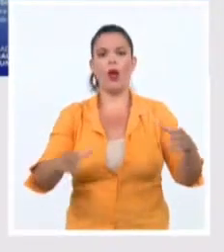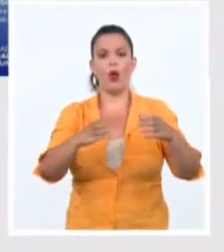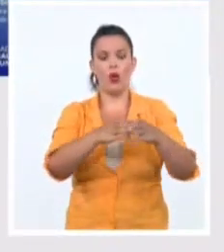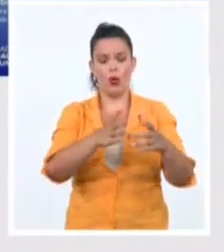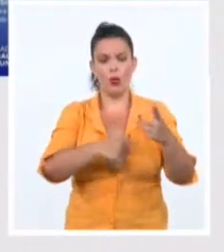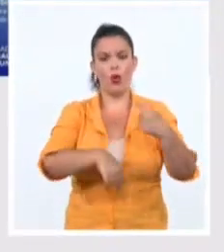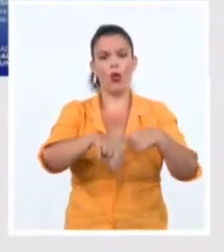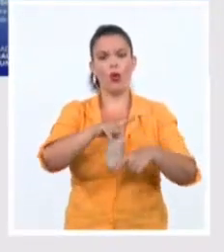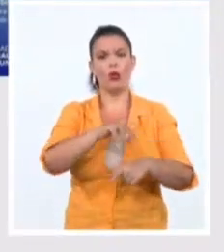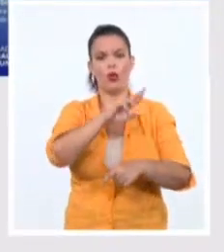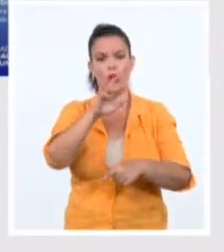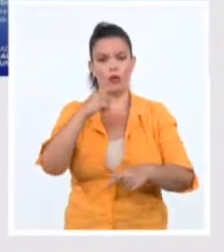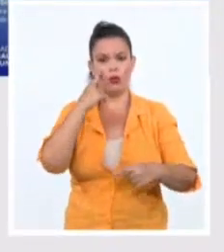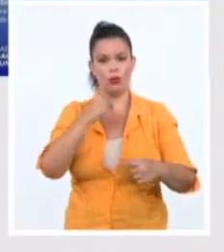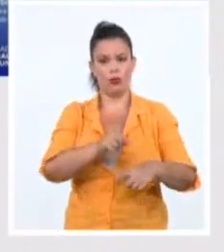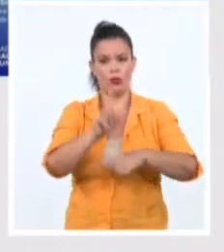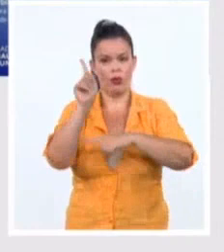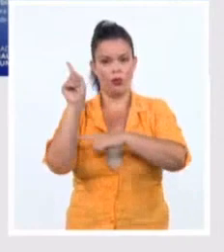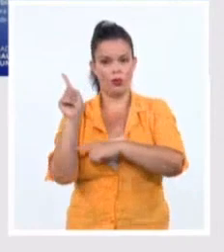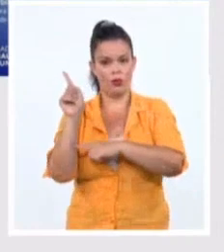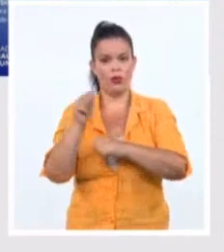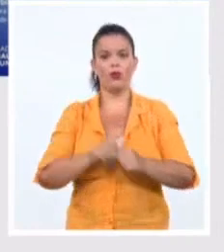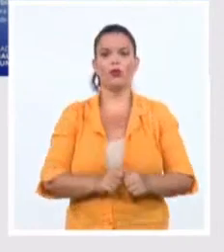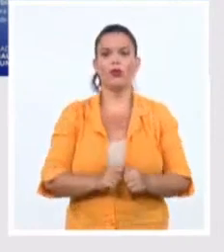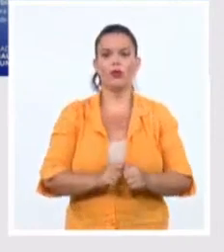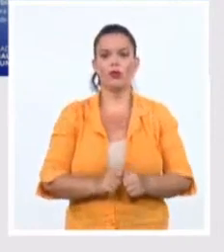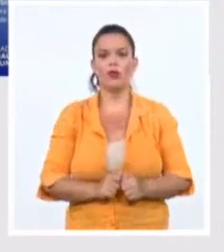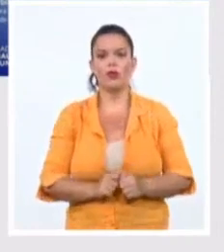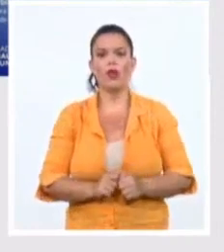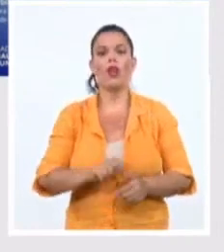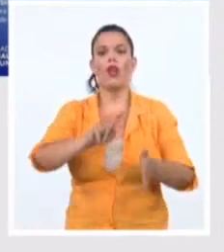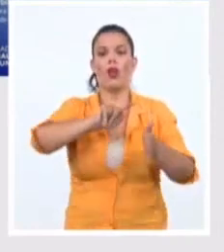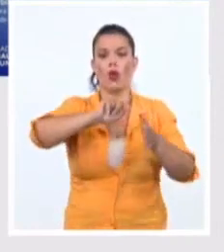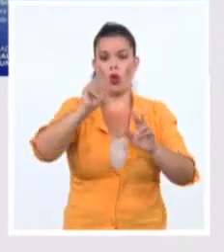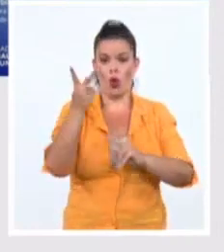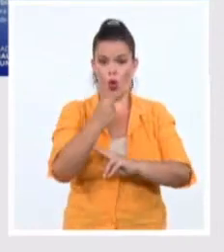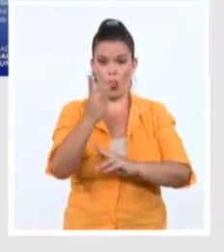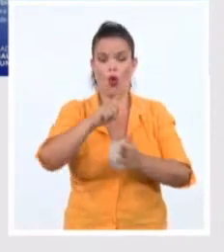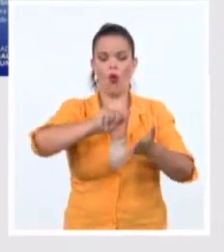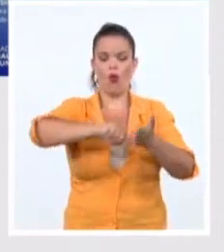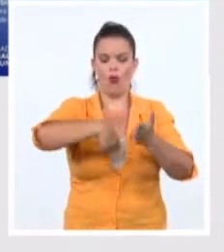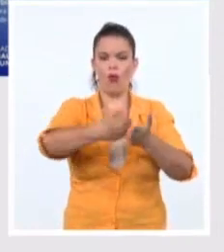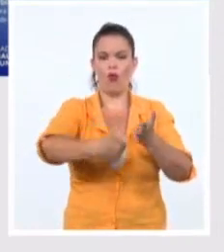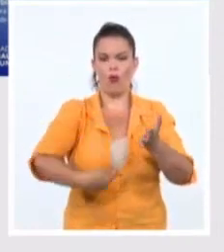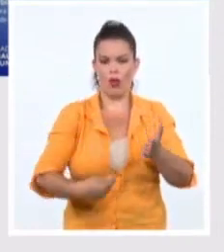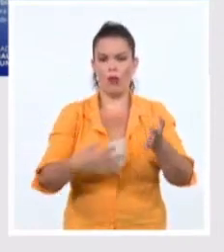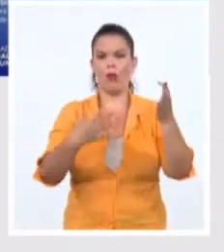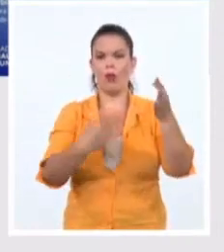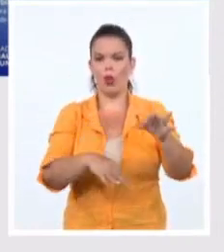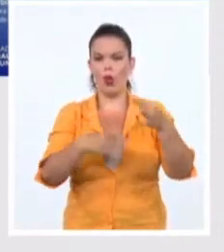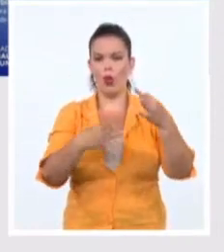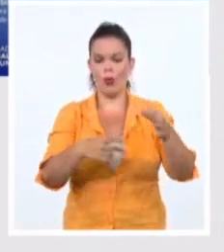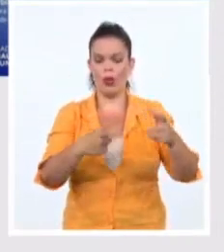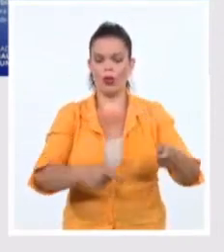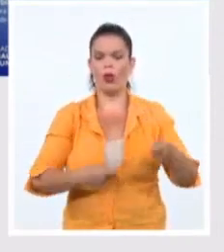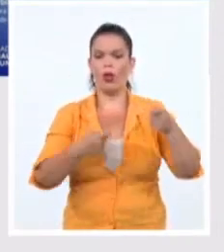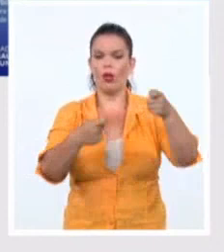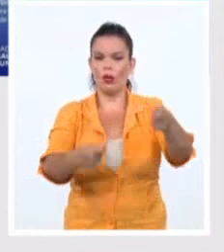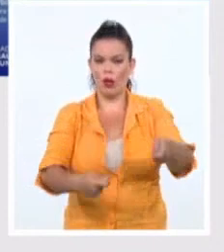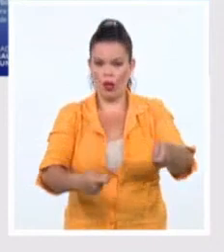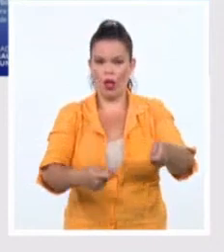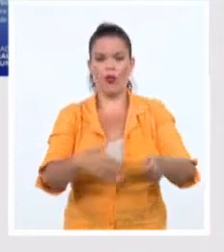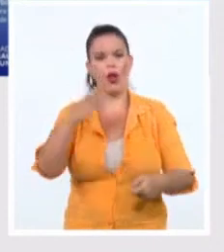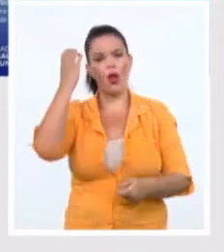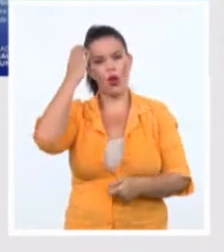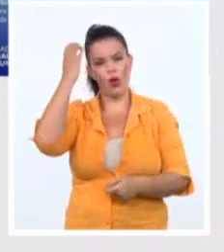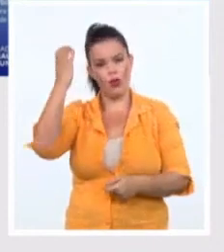Cuesta Morúa y Junior García Aguilera, firmantes de los documentos entregados a las autoridades gubernamentales